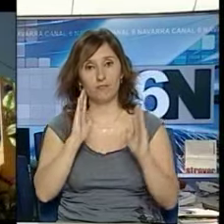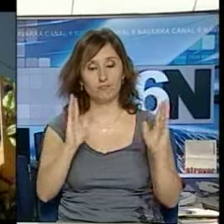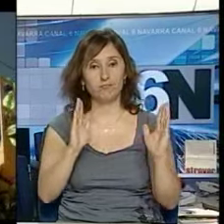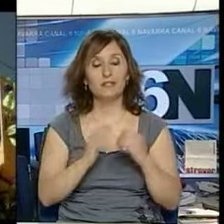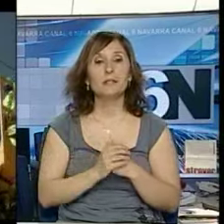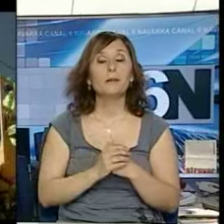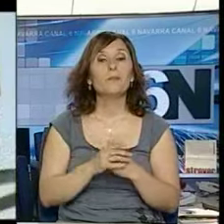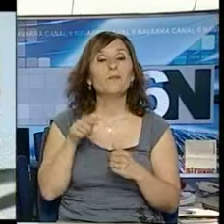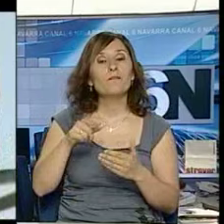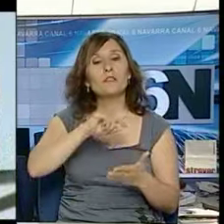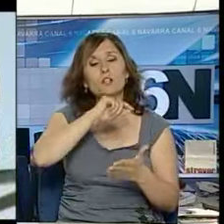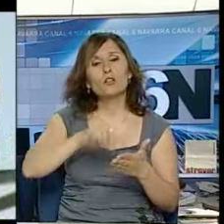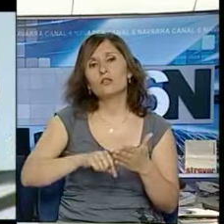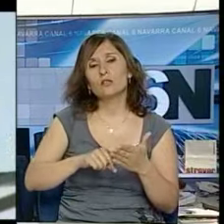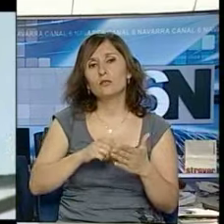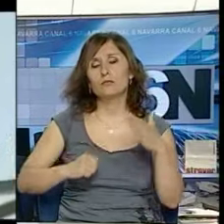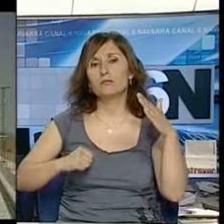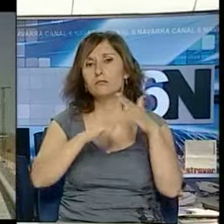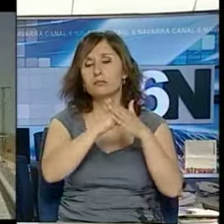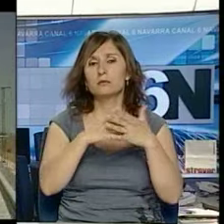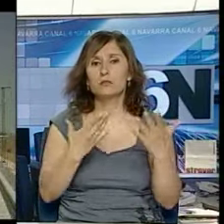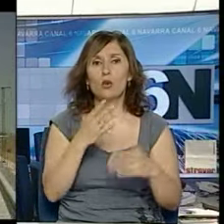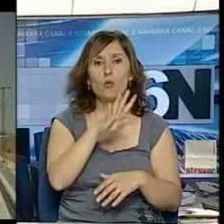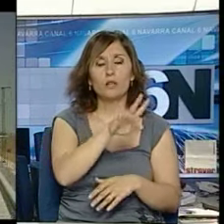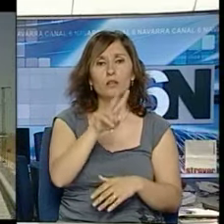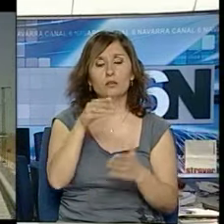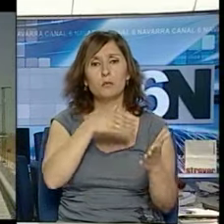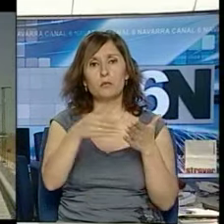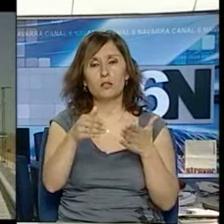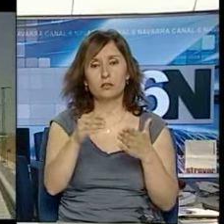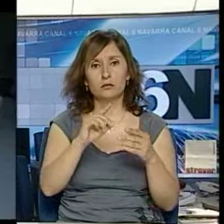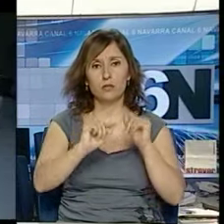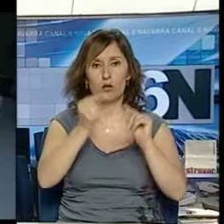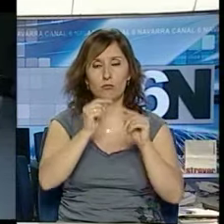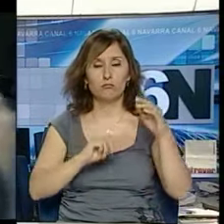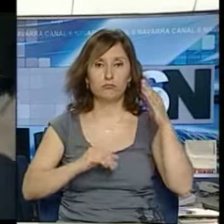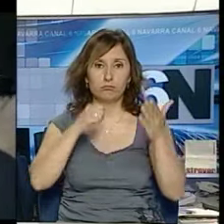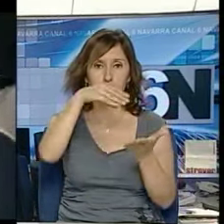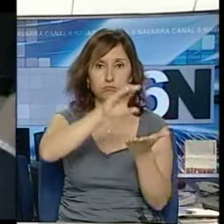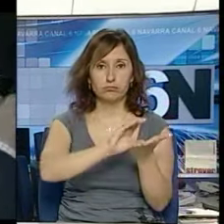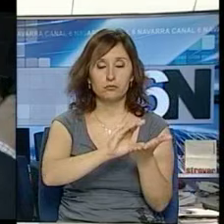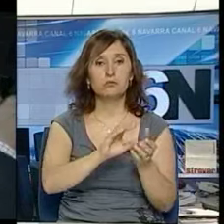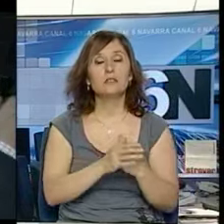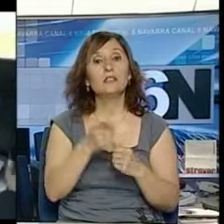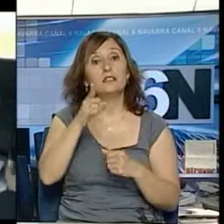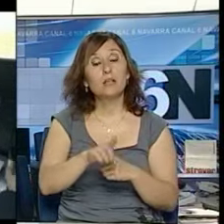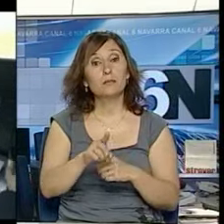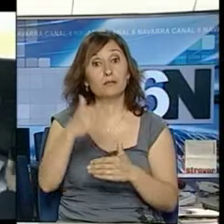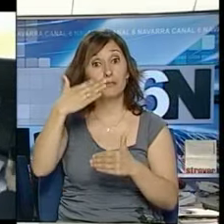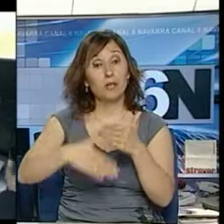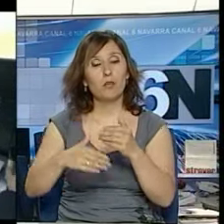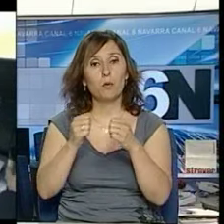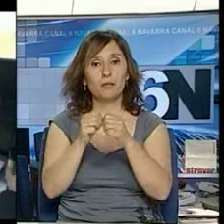contrato se han fijado un importe máximo de 42,4 millones de euros y un plazo de ejecución de 28 meses. Tiene un presupuesto base